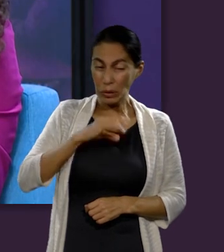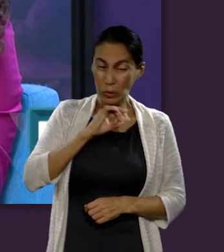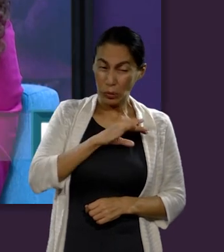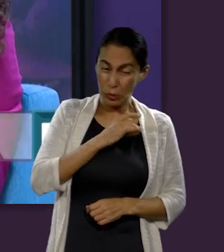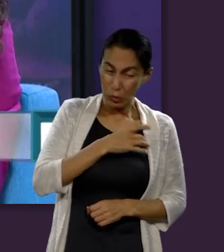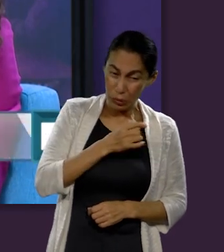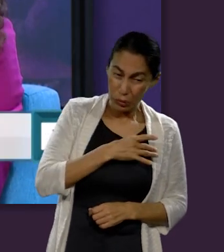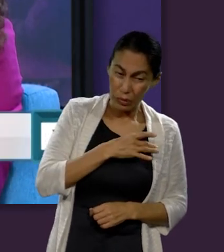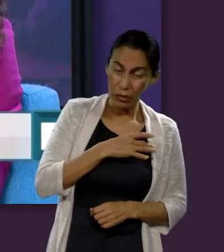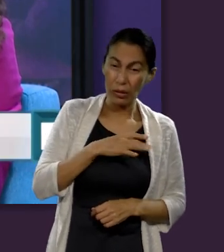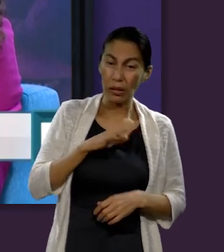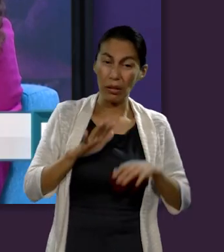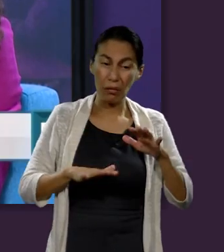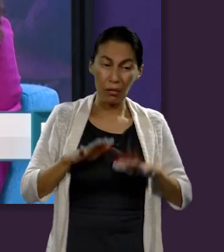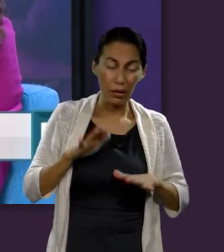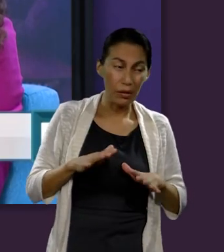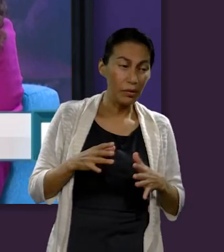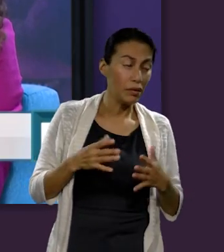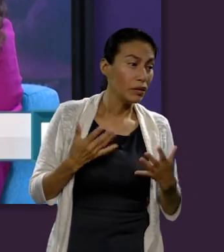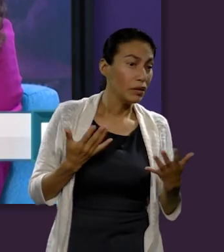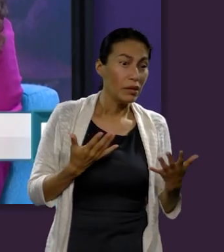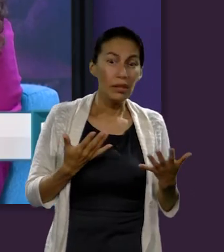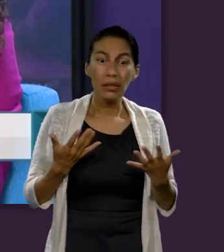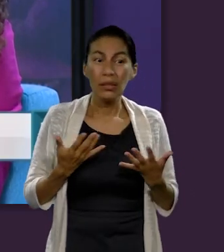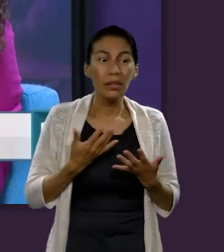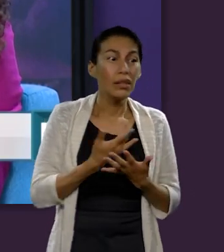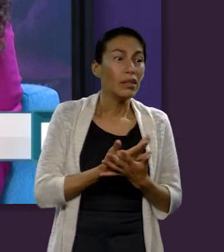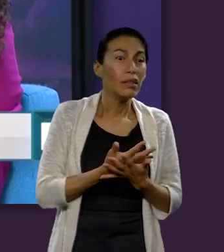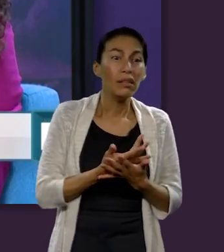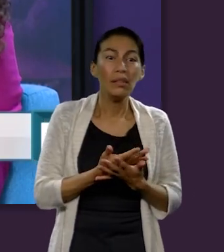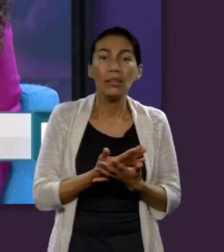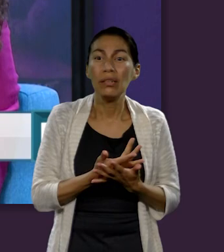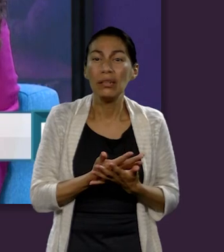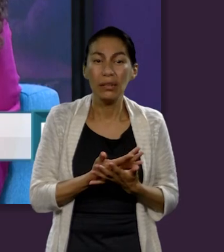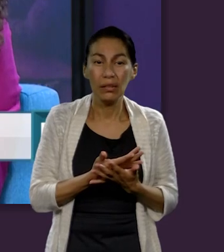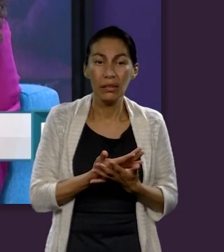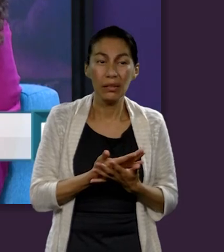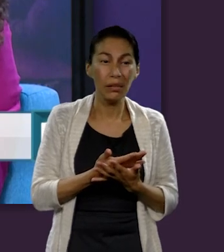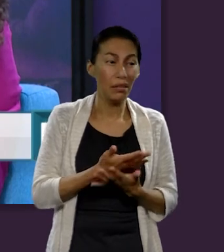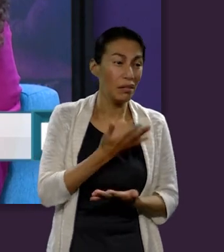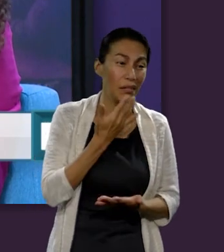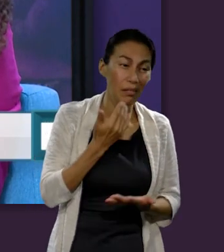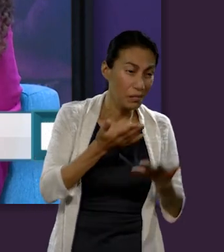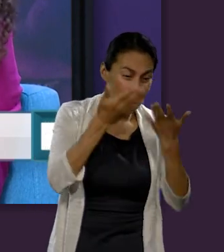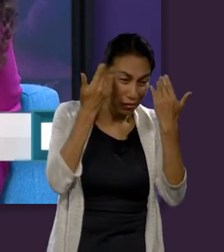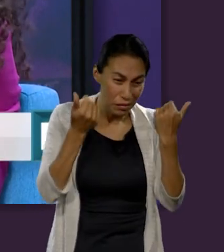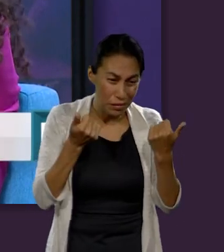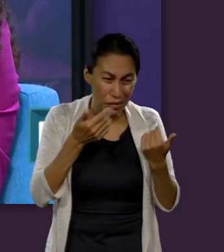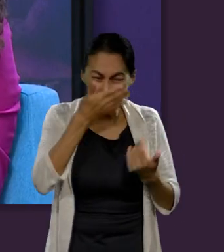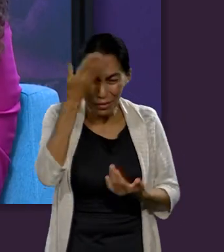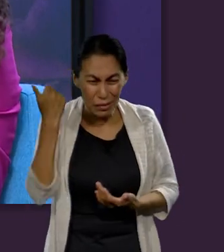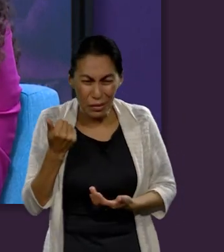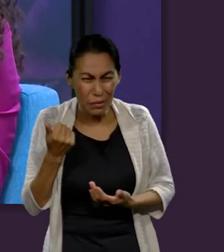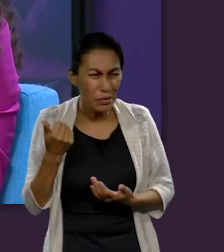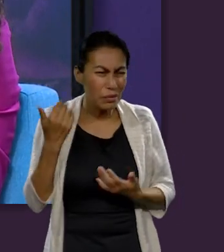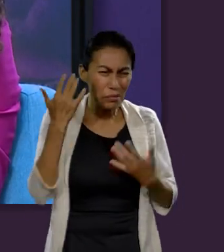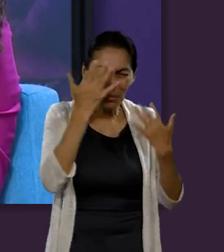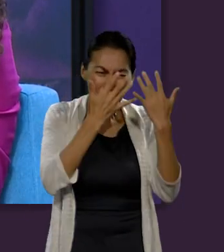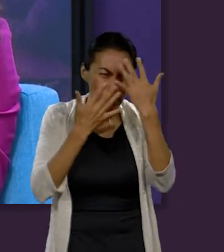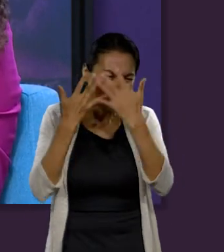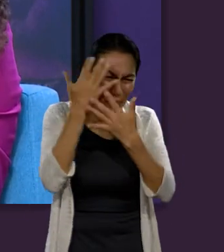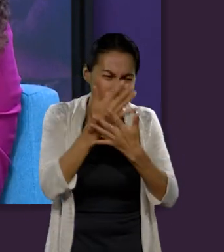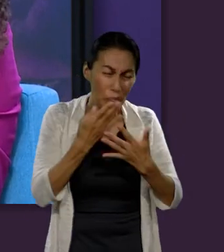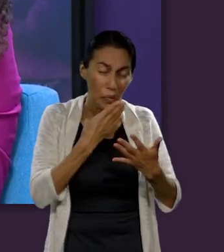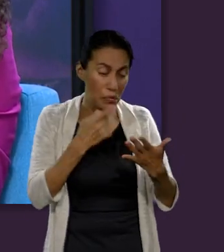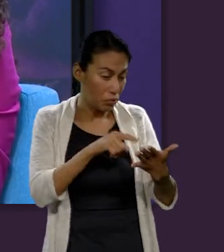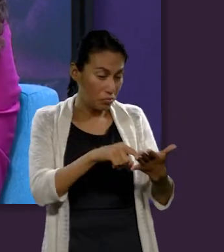muchas veces percibimos las cosas buscando una esperanza y cuando no tenemos un conocimiento